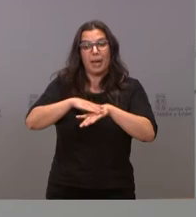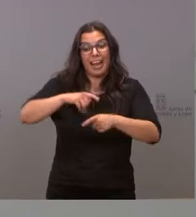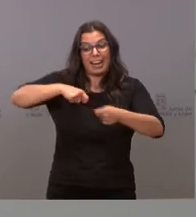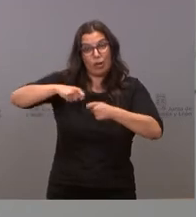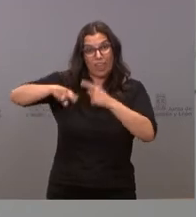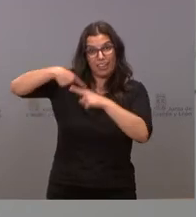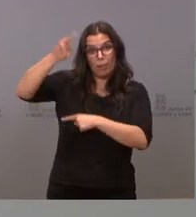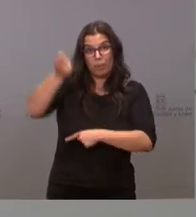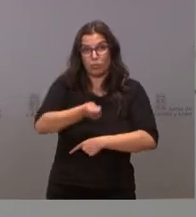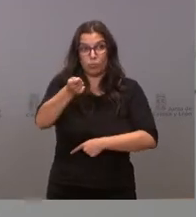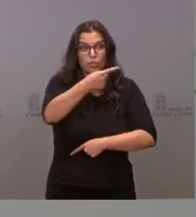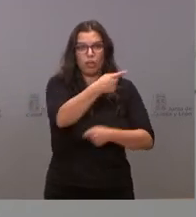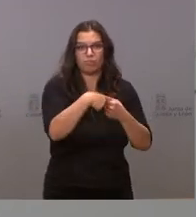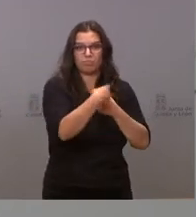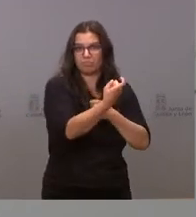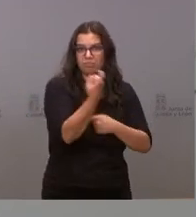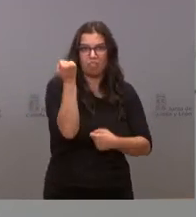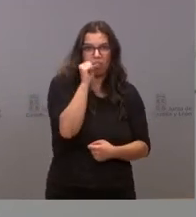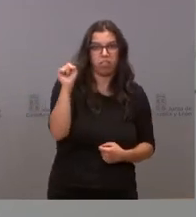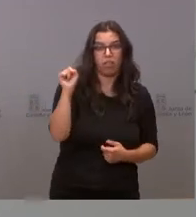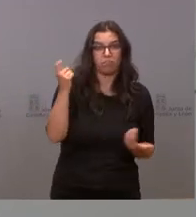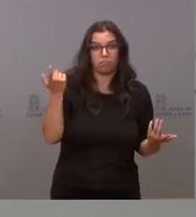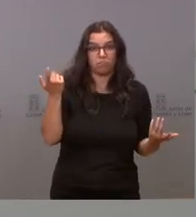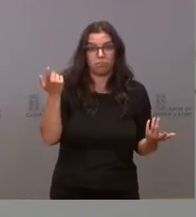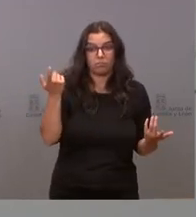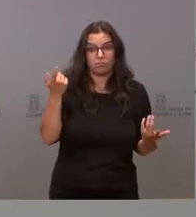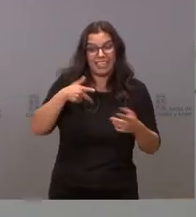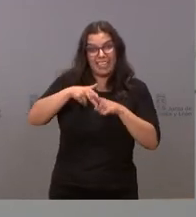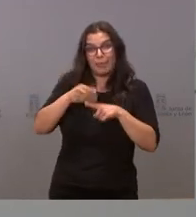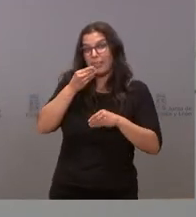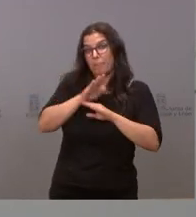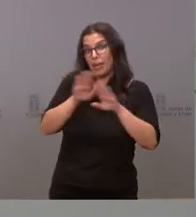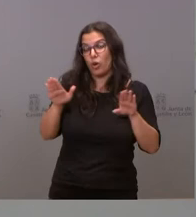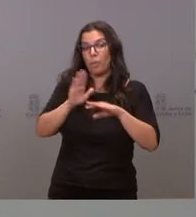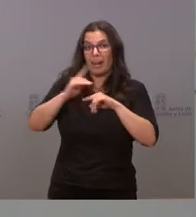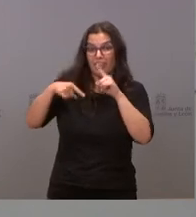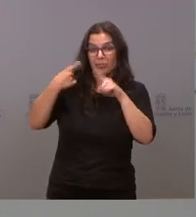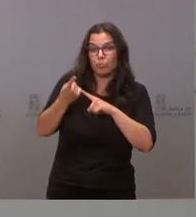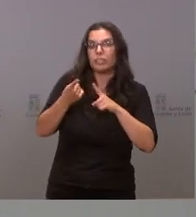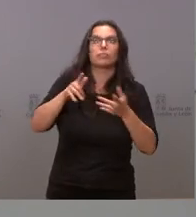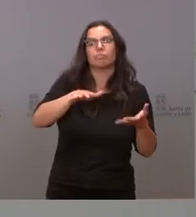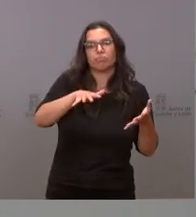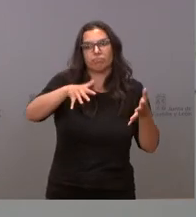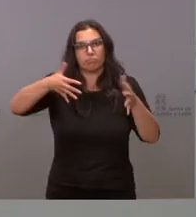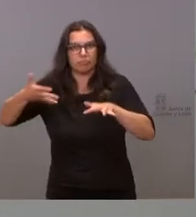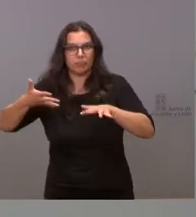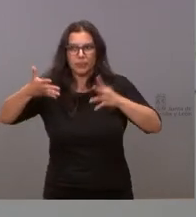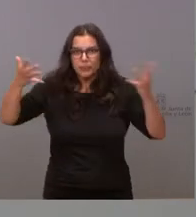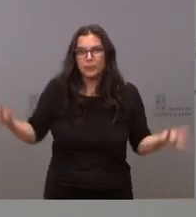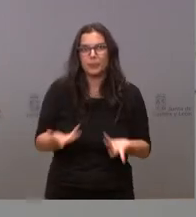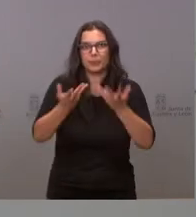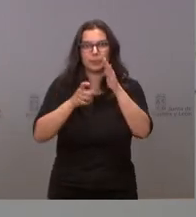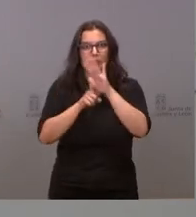presupuestos de la Junta de Castilla y León, que iban a ser el mejor instrumento para desarrollar, para impulsar este